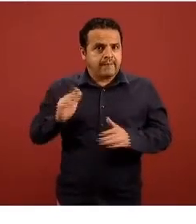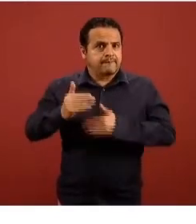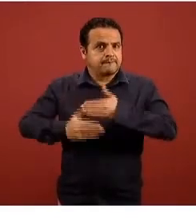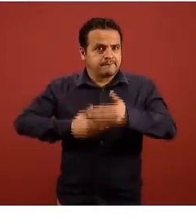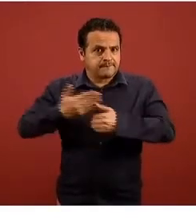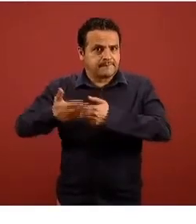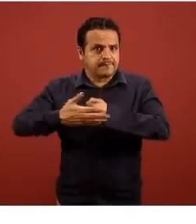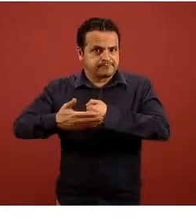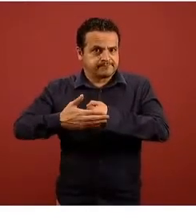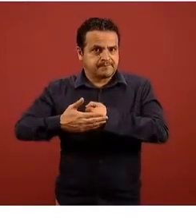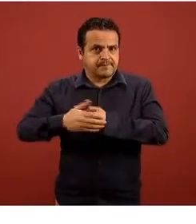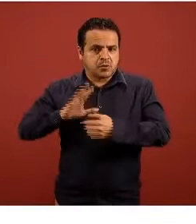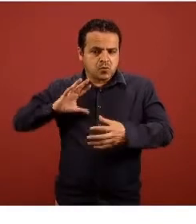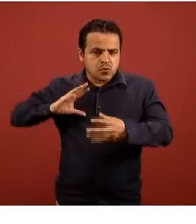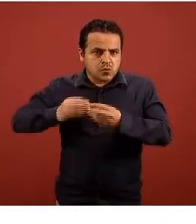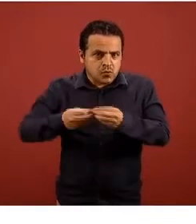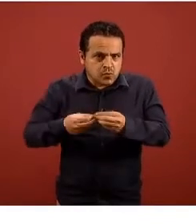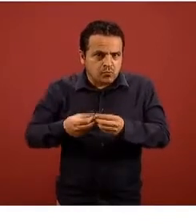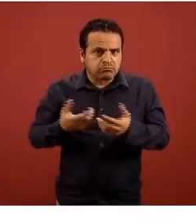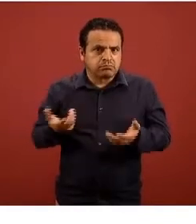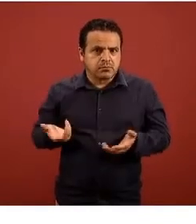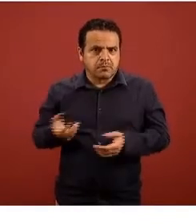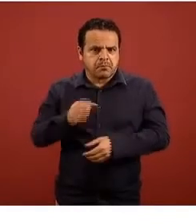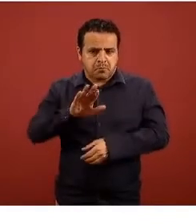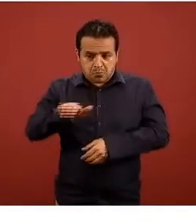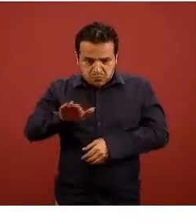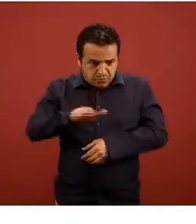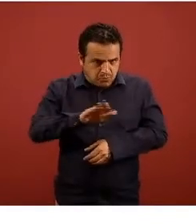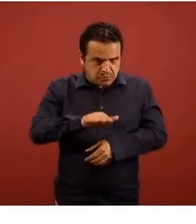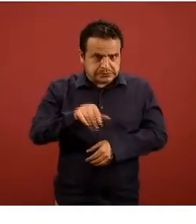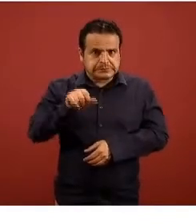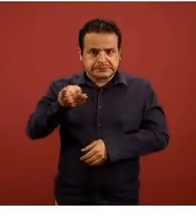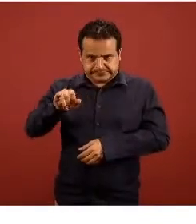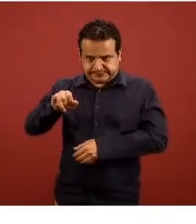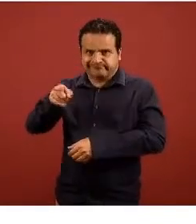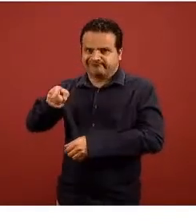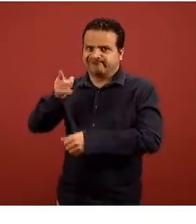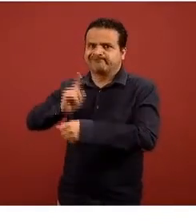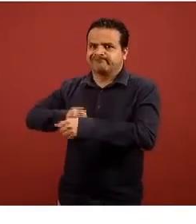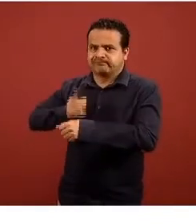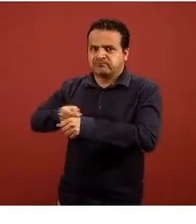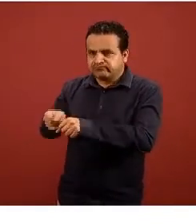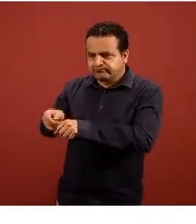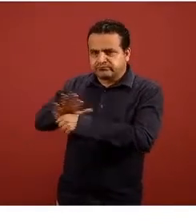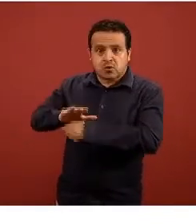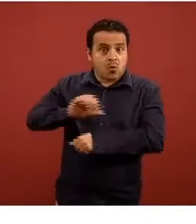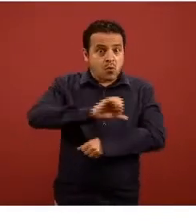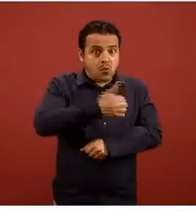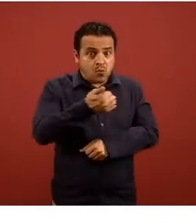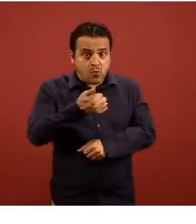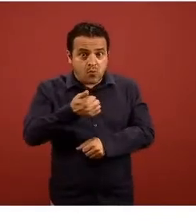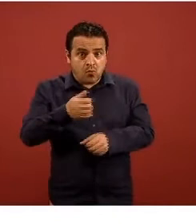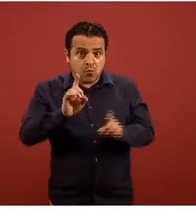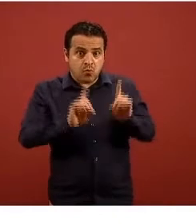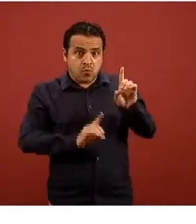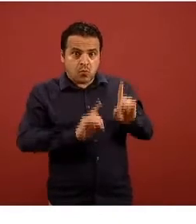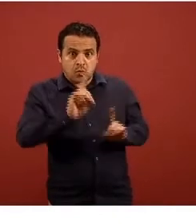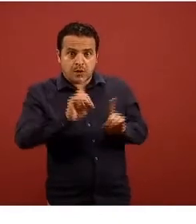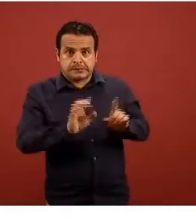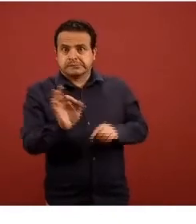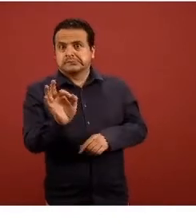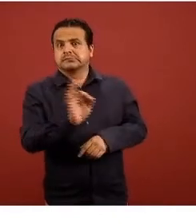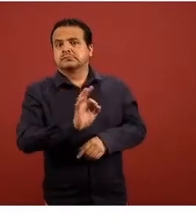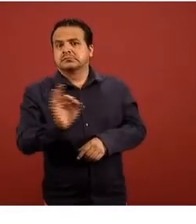no solamente con los confirmados sino también con aquellas defunciones que aún no tienen un resultado y que son precisamente las que están